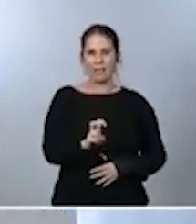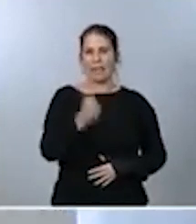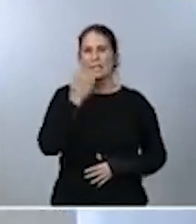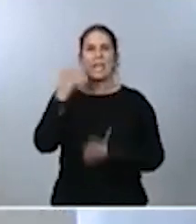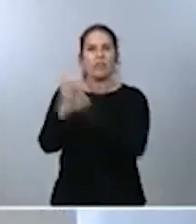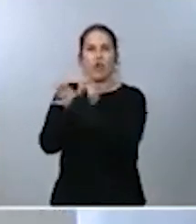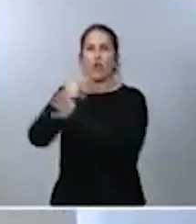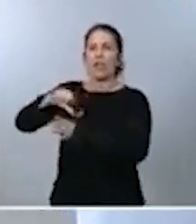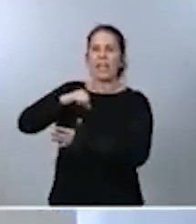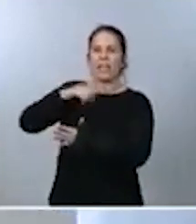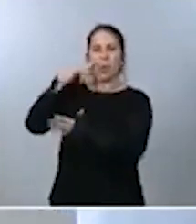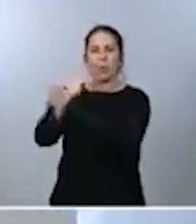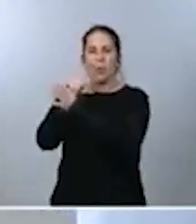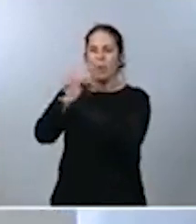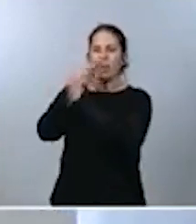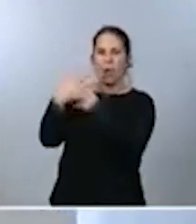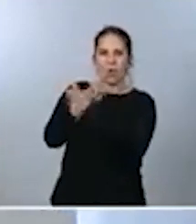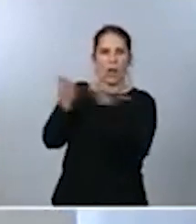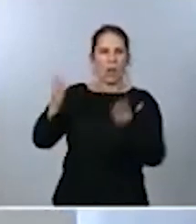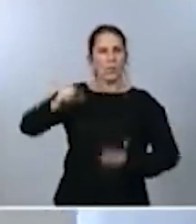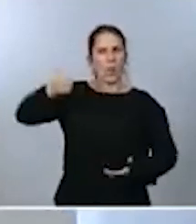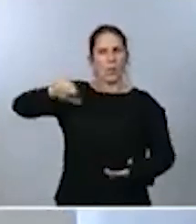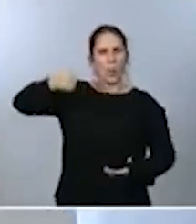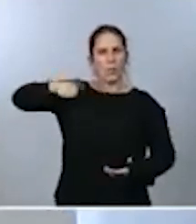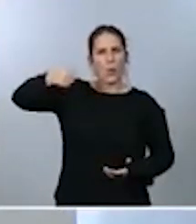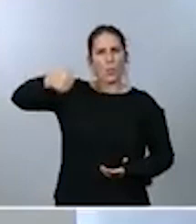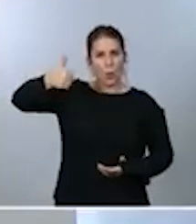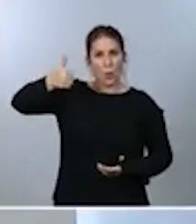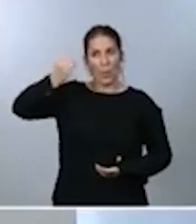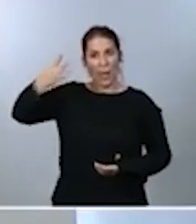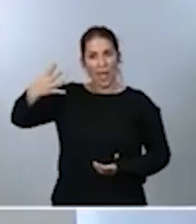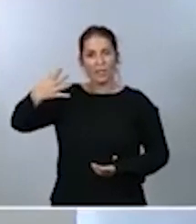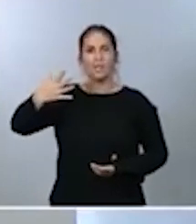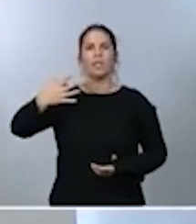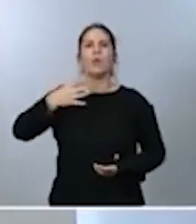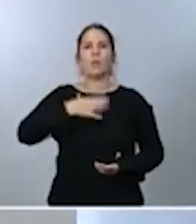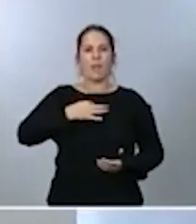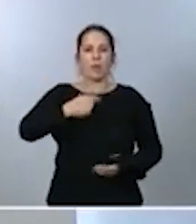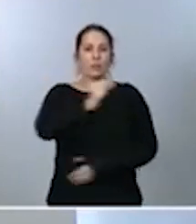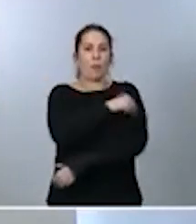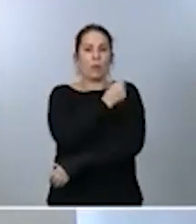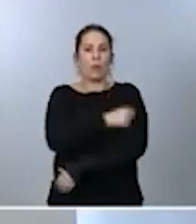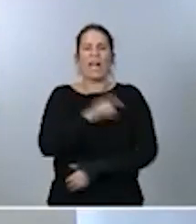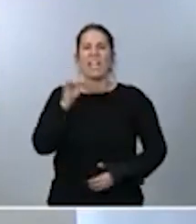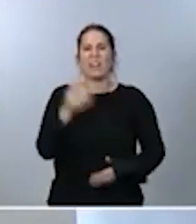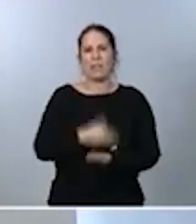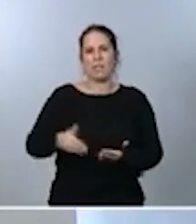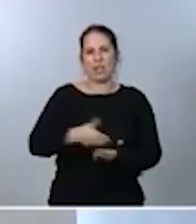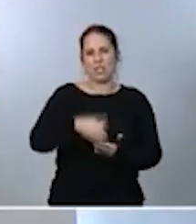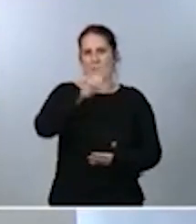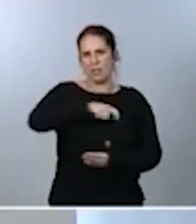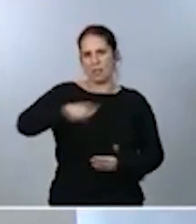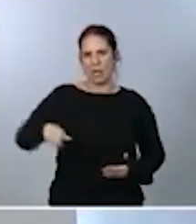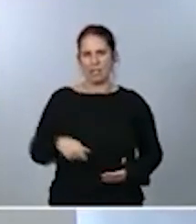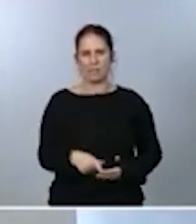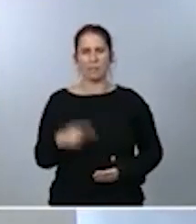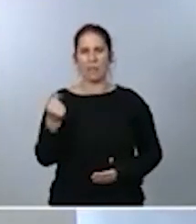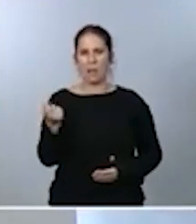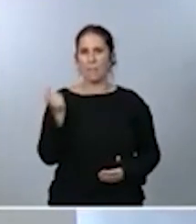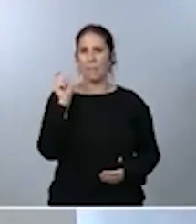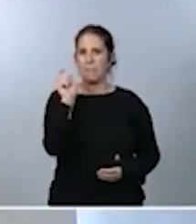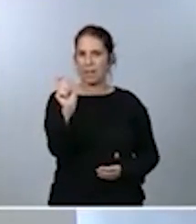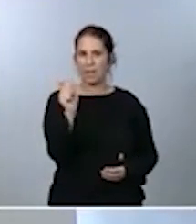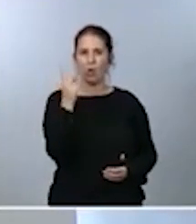que están en estos momentos realizándose a unos 15 millones de conciudadanos tiene un precio la vacuna de 2